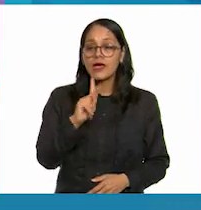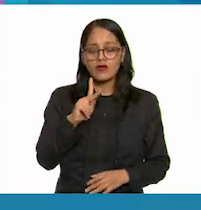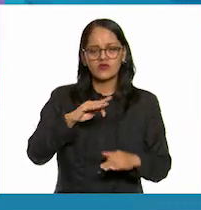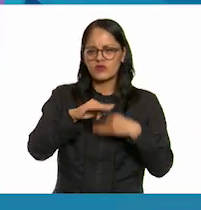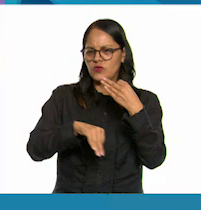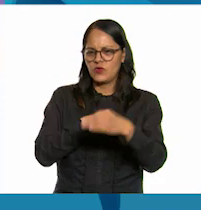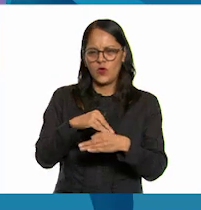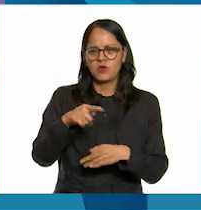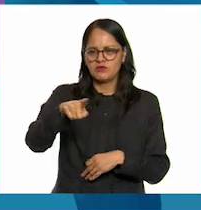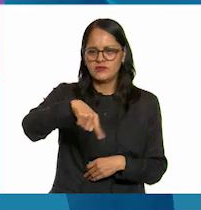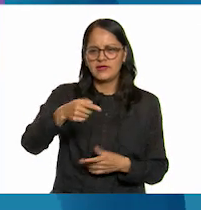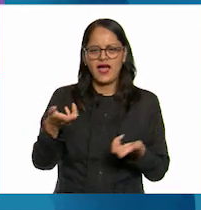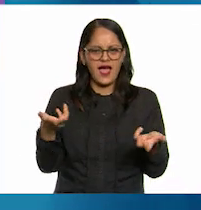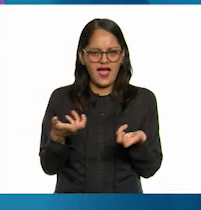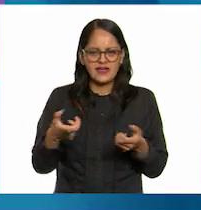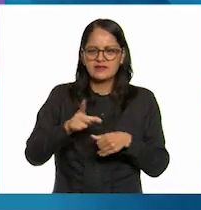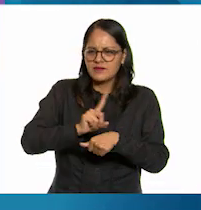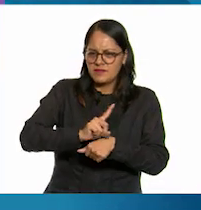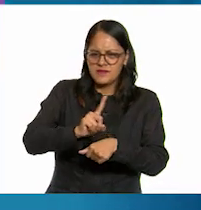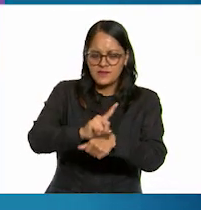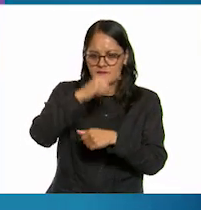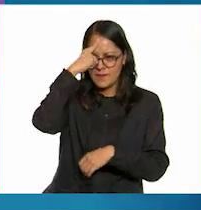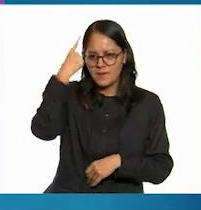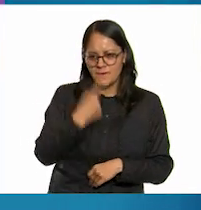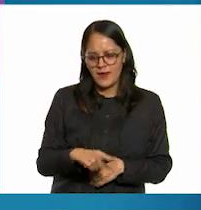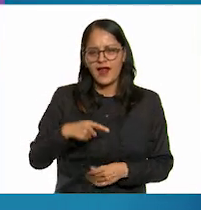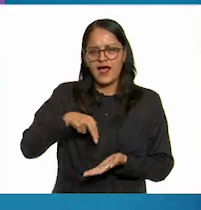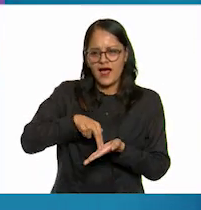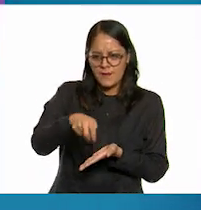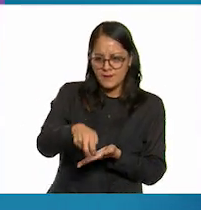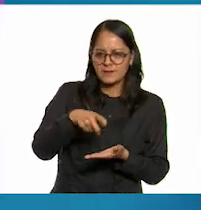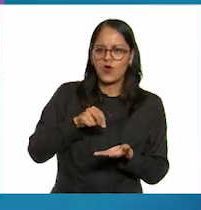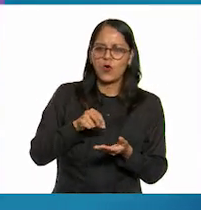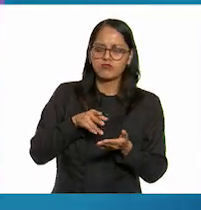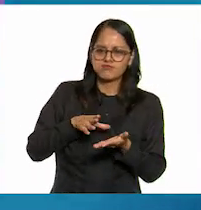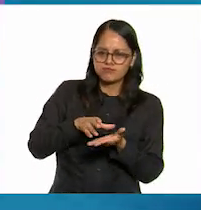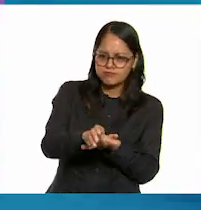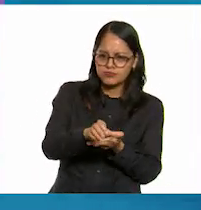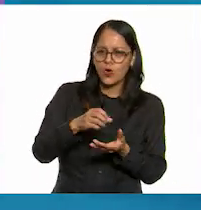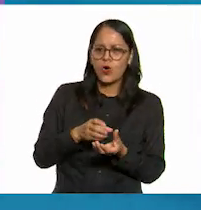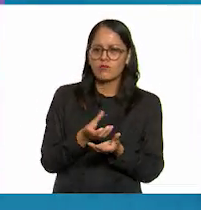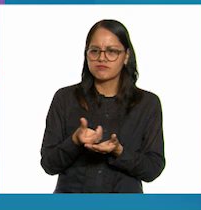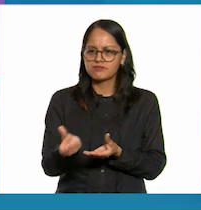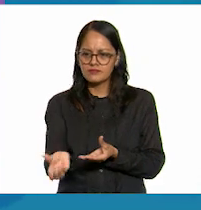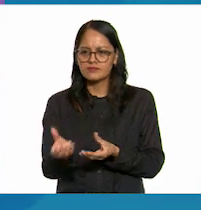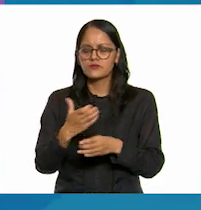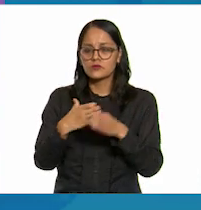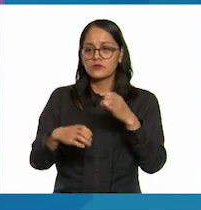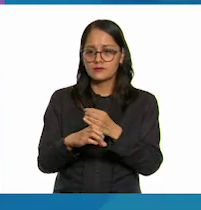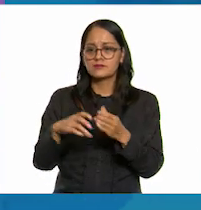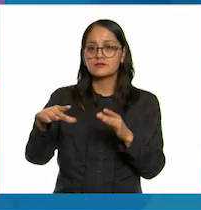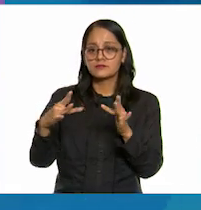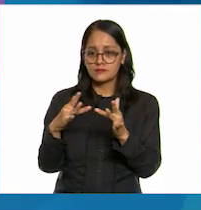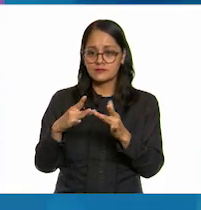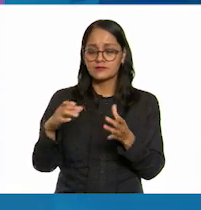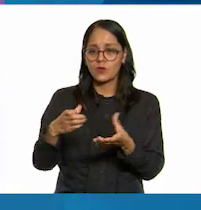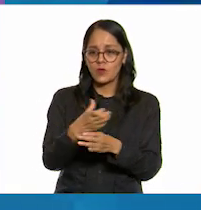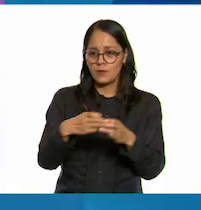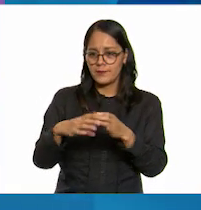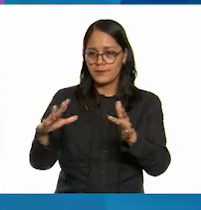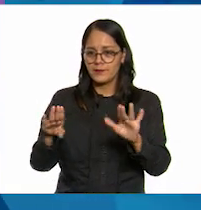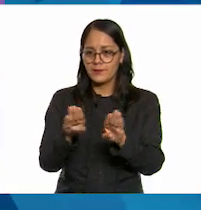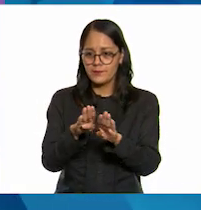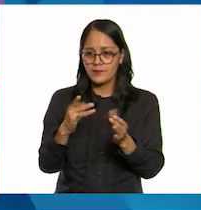mayoría de las acciones que realizamos para deslizar o dejar en reposo objetos que están en contacto guau